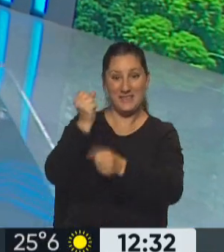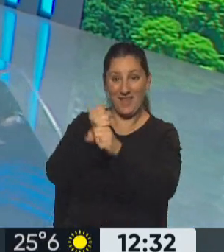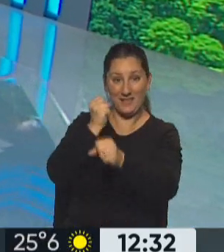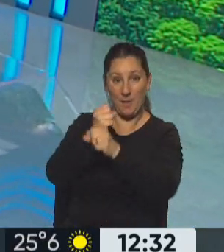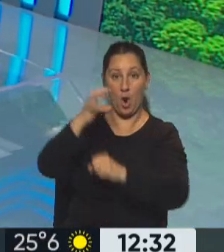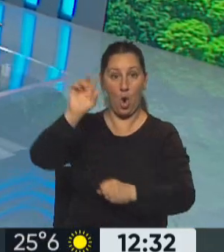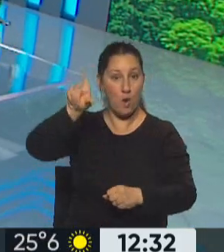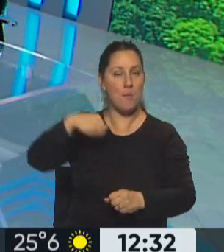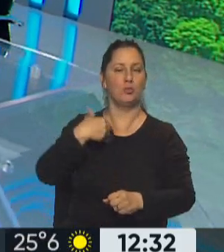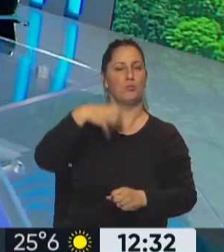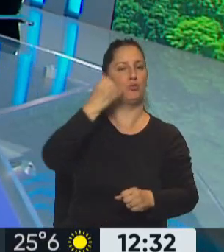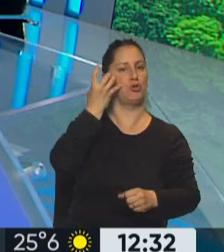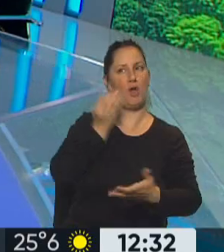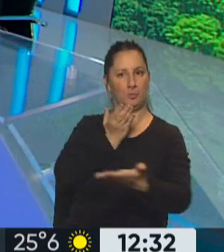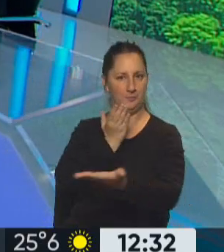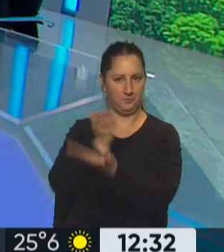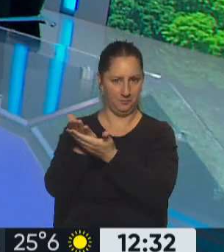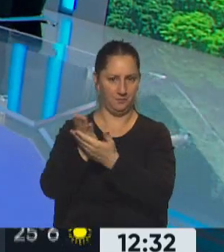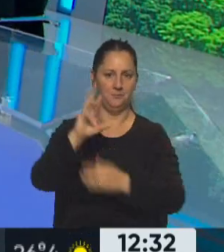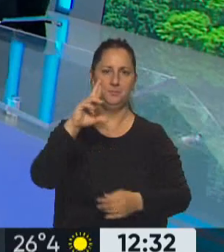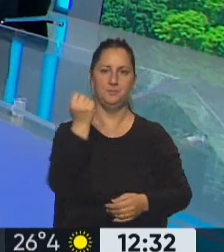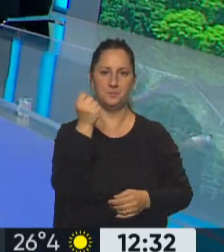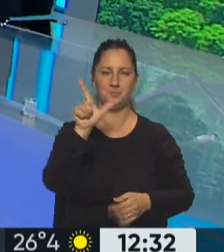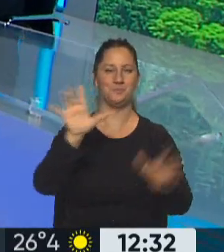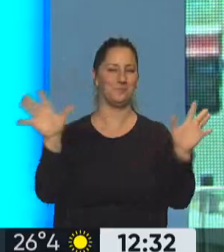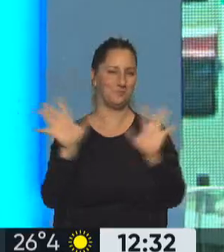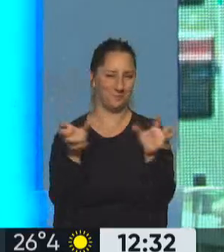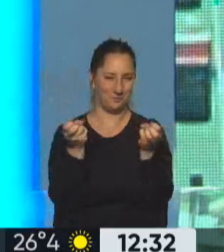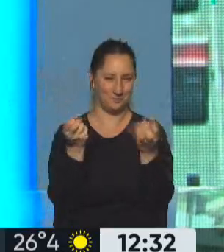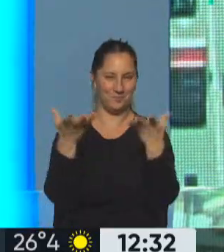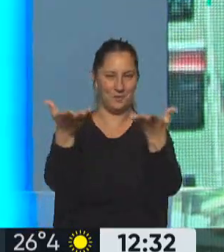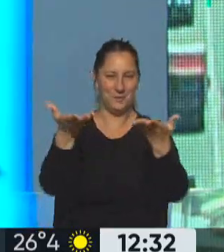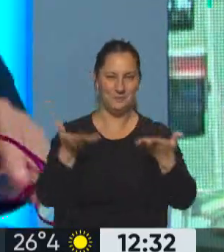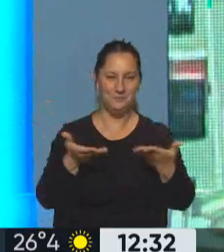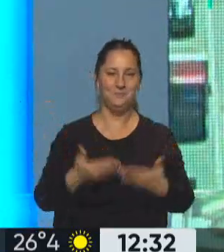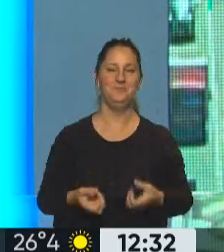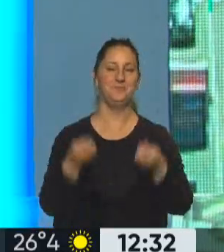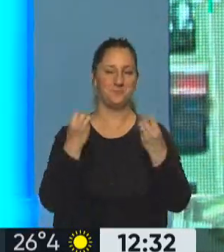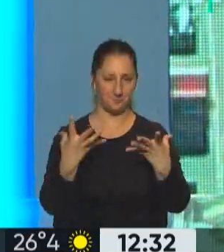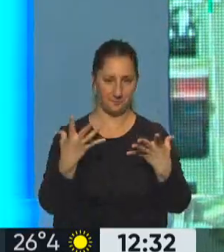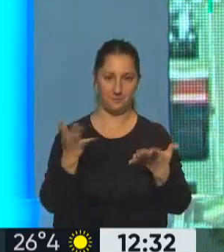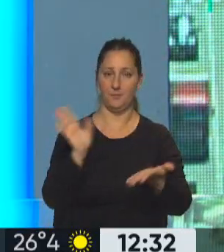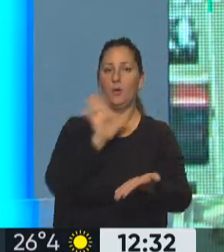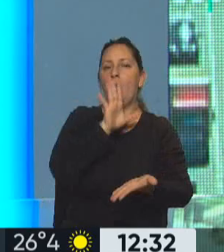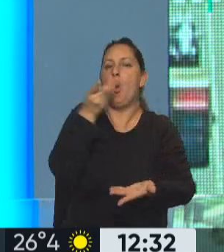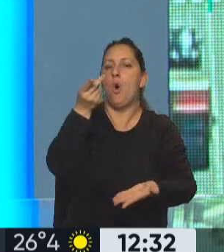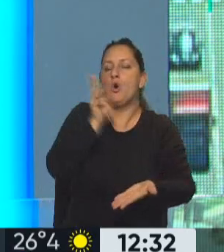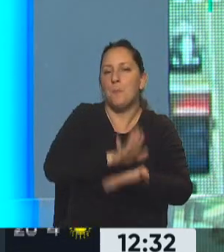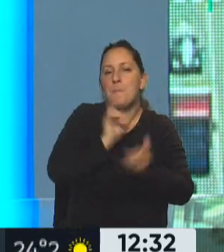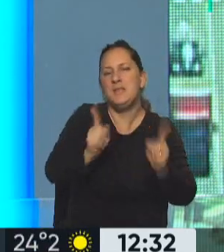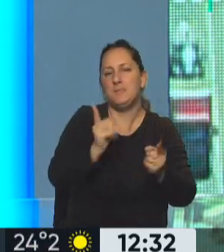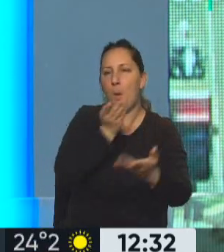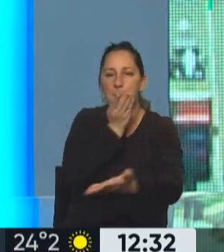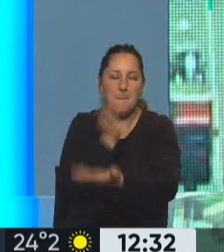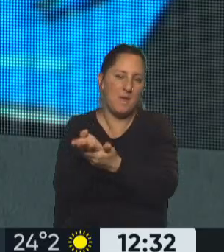Olmos. Para eso estamos con Raúl de la Torre en esta segunda edición. Hola Raúl, bienvenido, ¿cómo estamos? ¿Cómo te va, Pablo? Bueno, un nuevo pedido, o el mismo pedido en